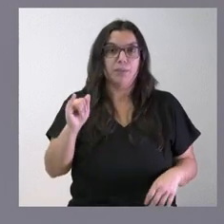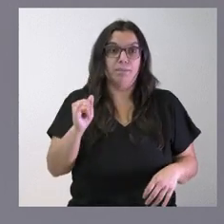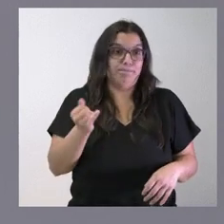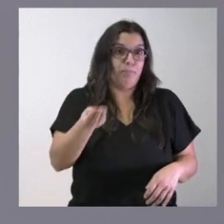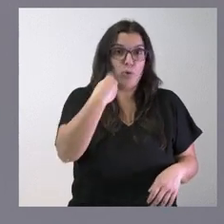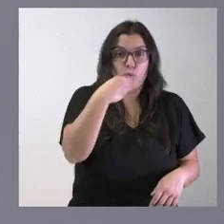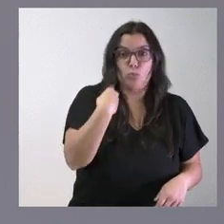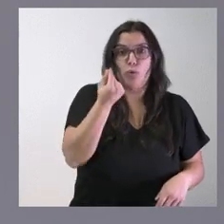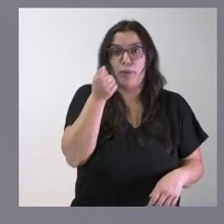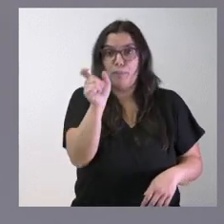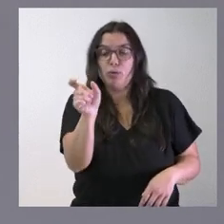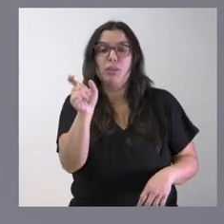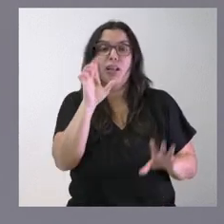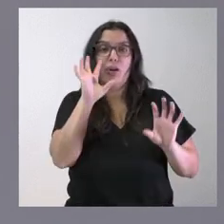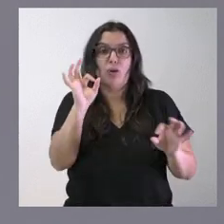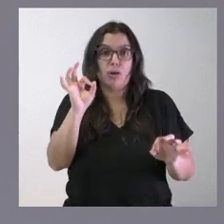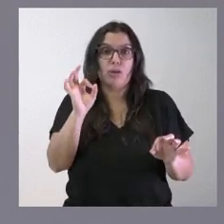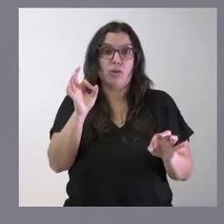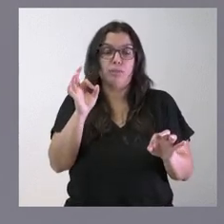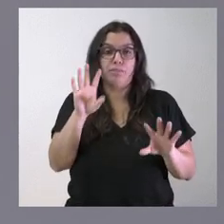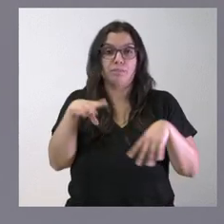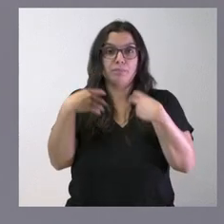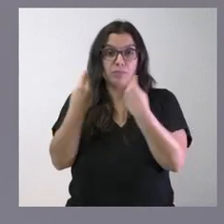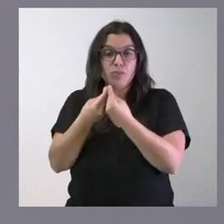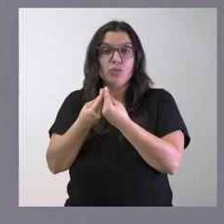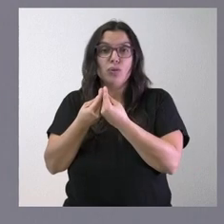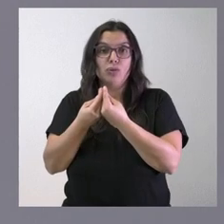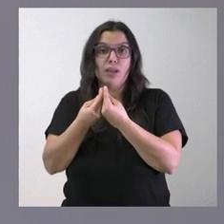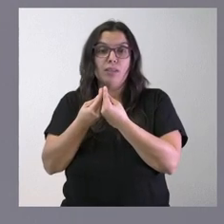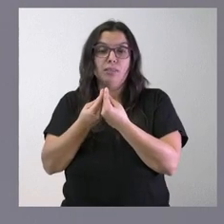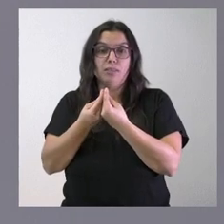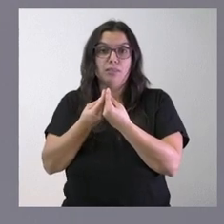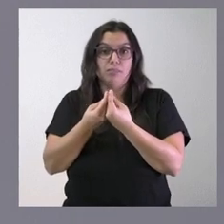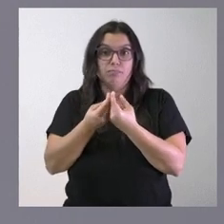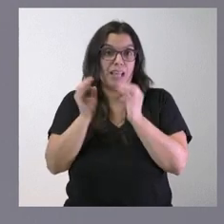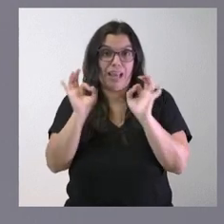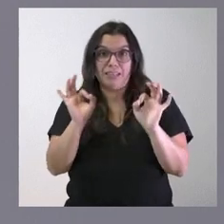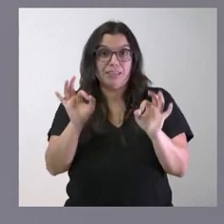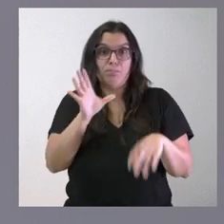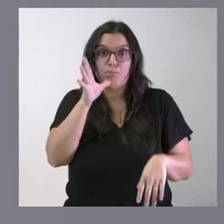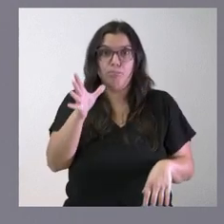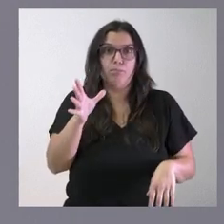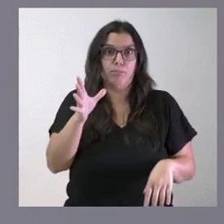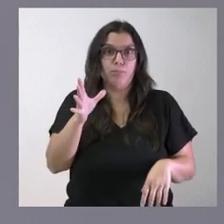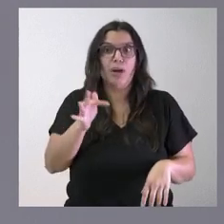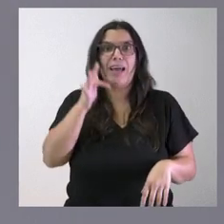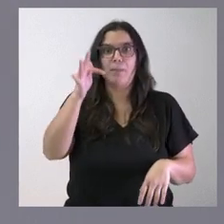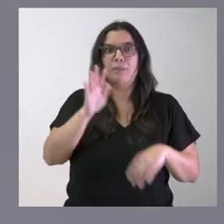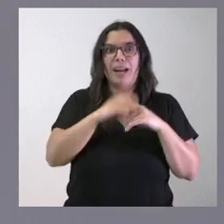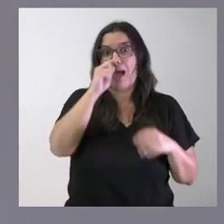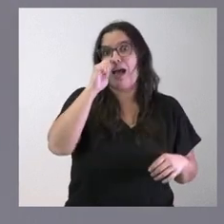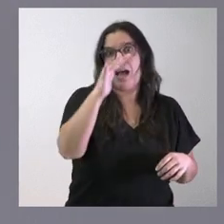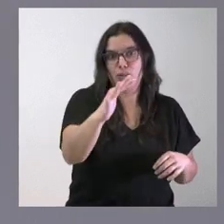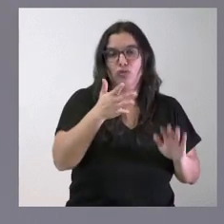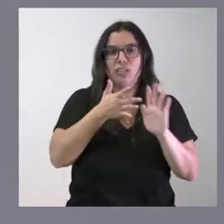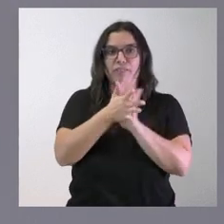y el importe, lógicamente, asciende a la cifra que estamos hablando porque son cantidades, además, plurianuales. En este caso, hablamos